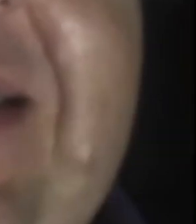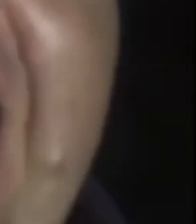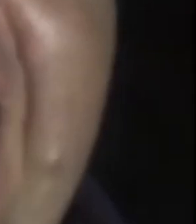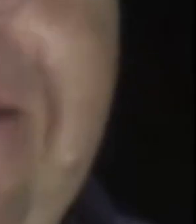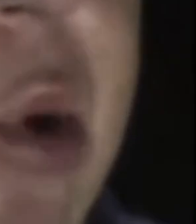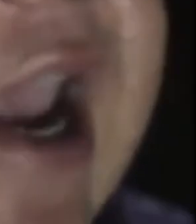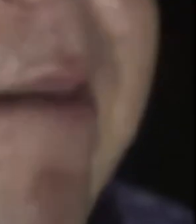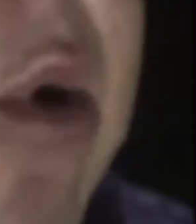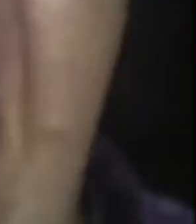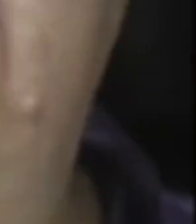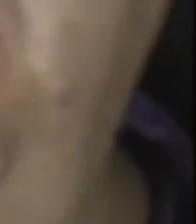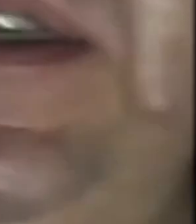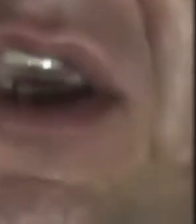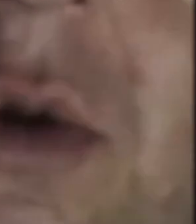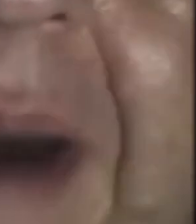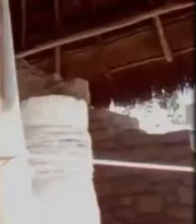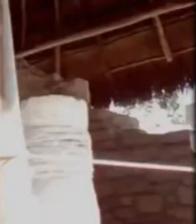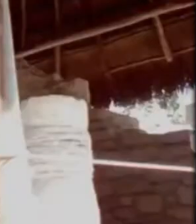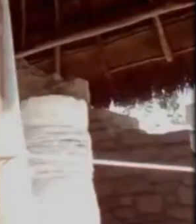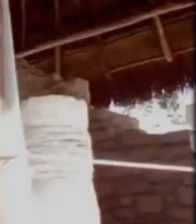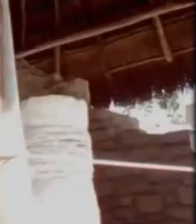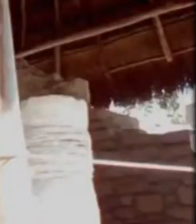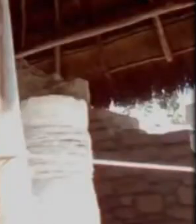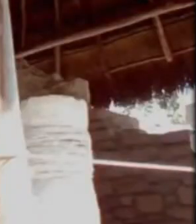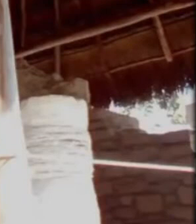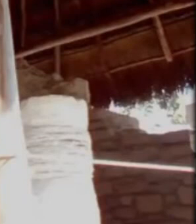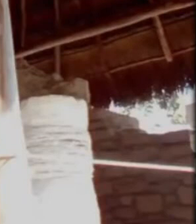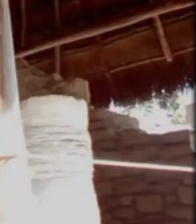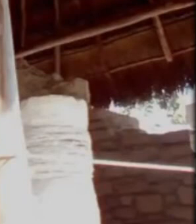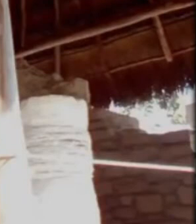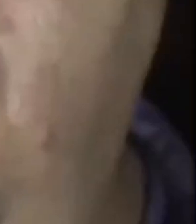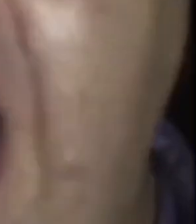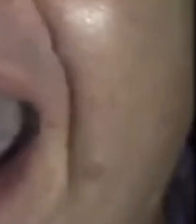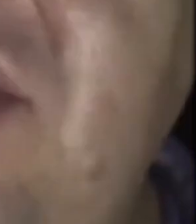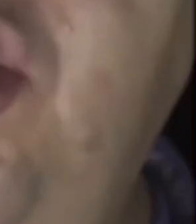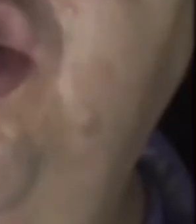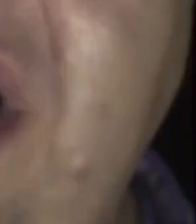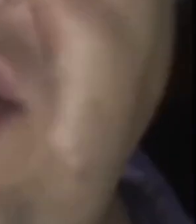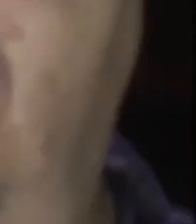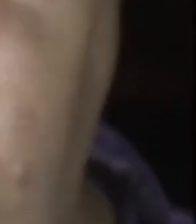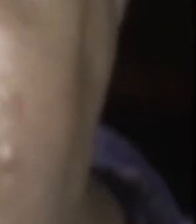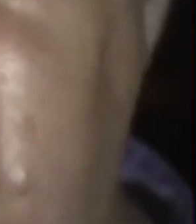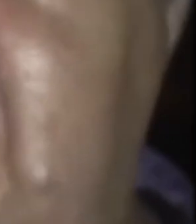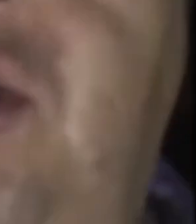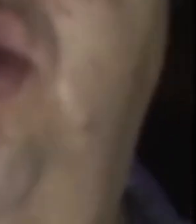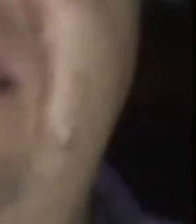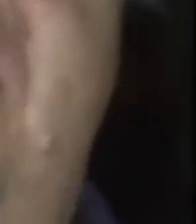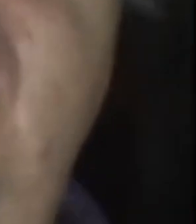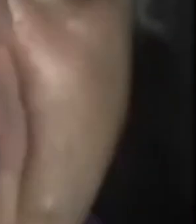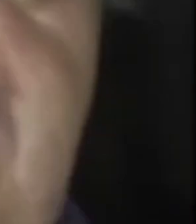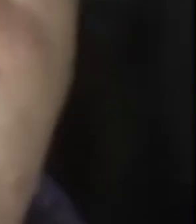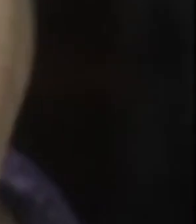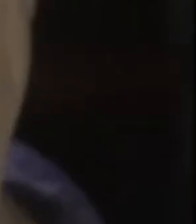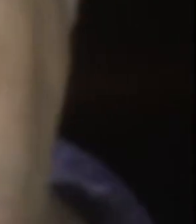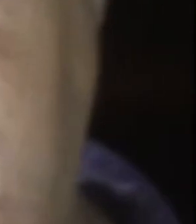sea por ejemplo a algún vestigio maya que tenemos dentro de la zona o a estructuras geológicas es decir a estructuras